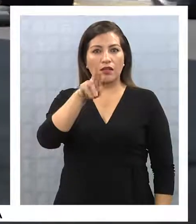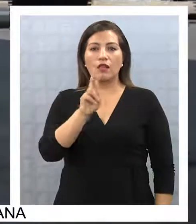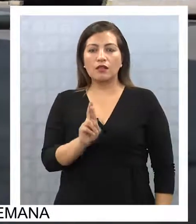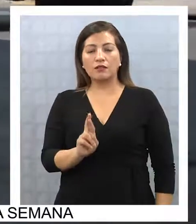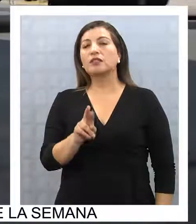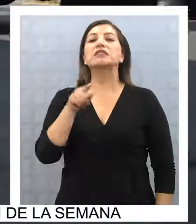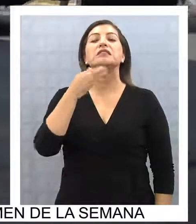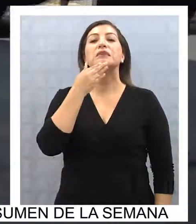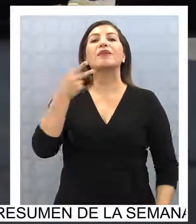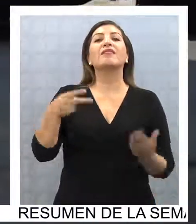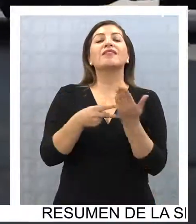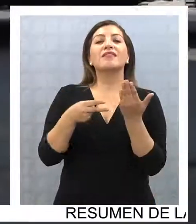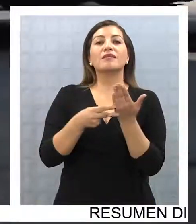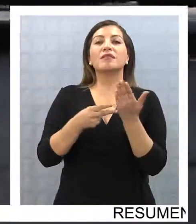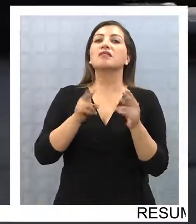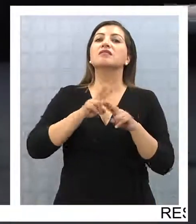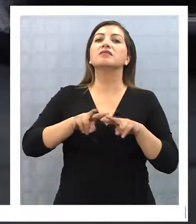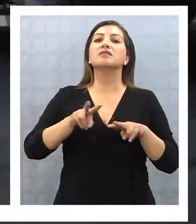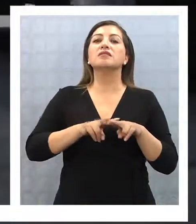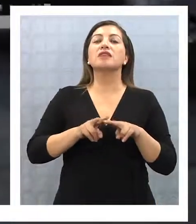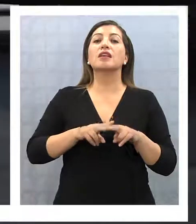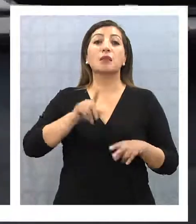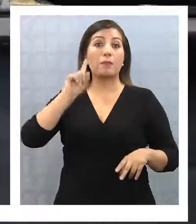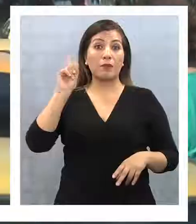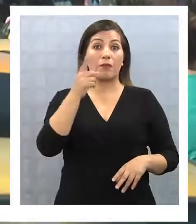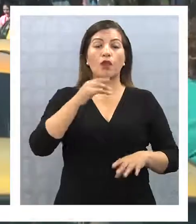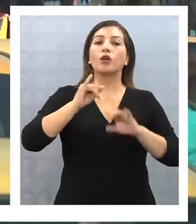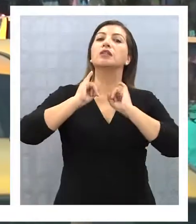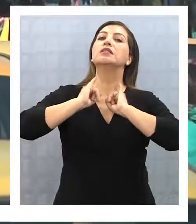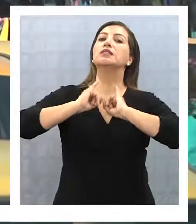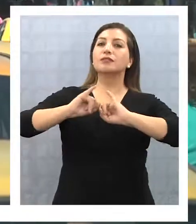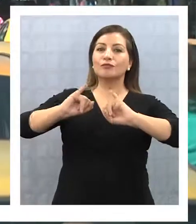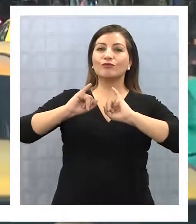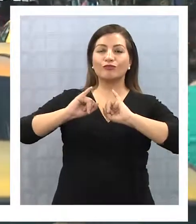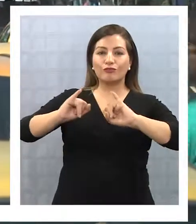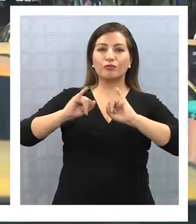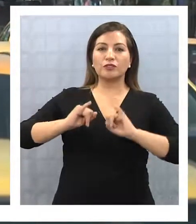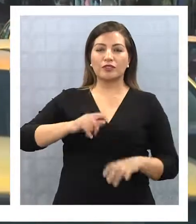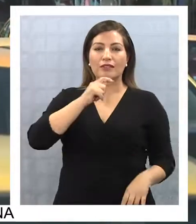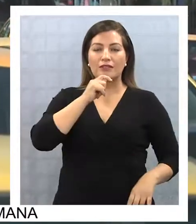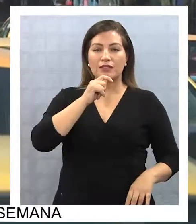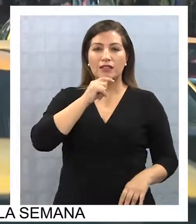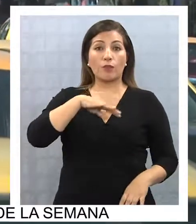y la entrega de la herramienta se hará con una inducción para su correcto uso.